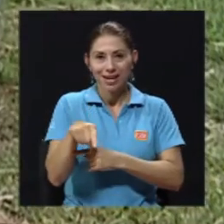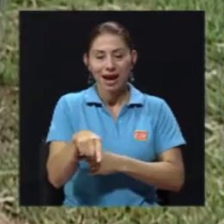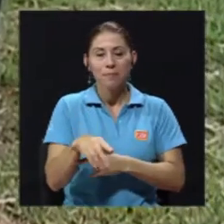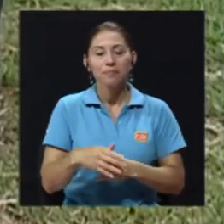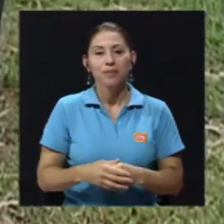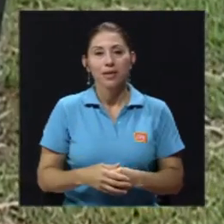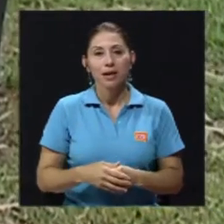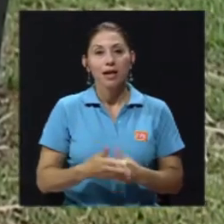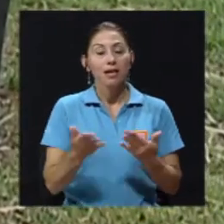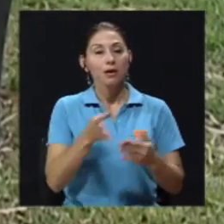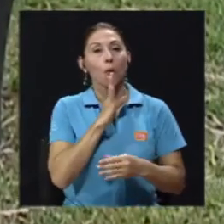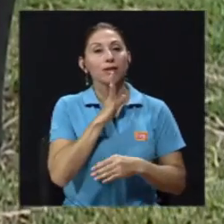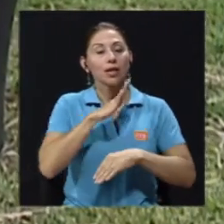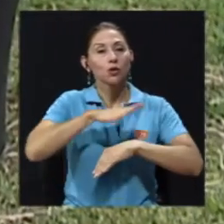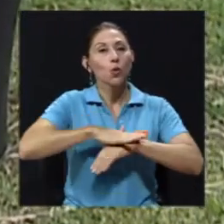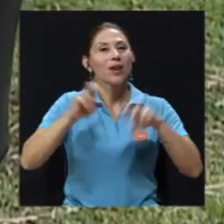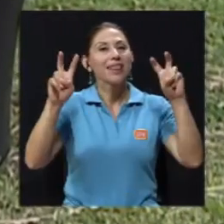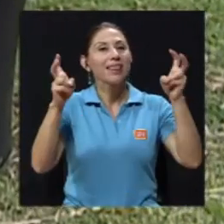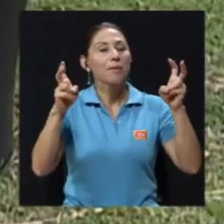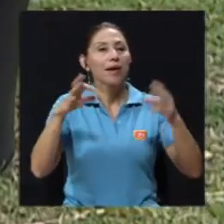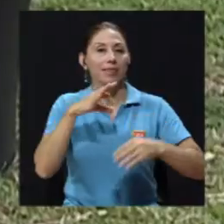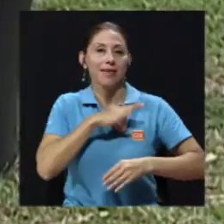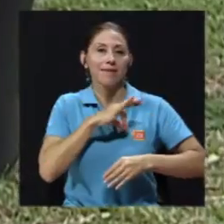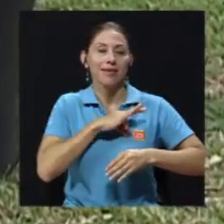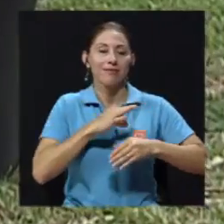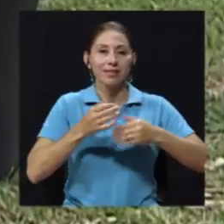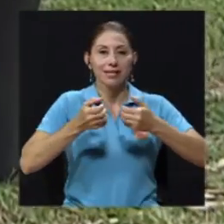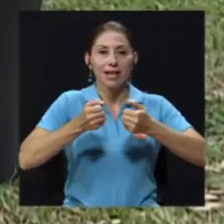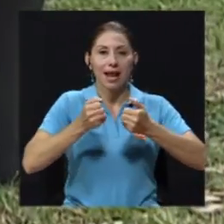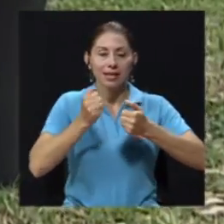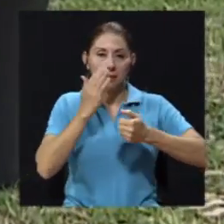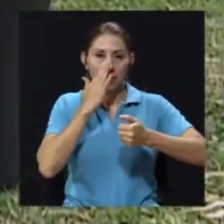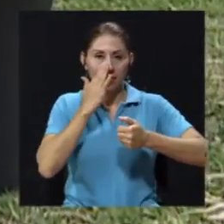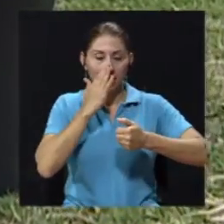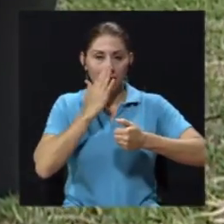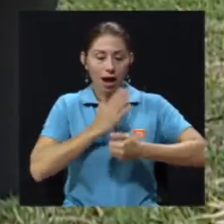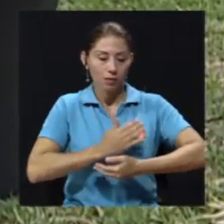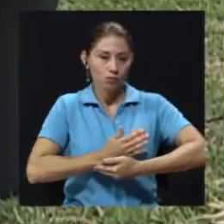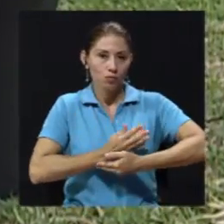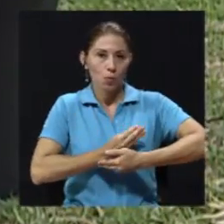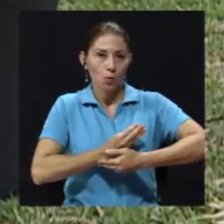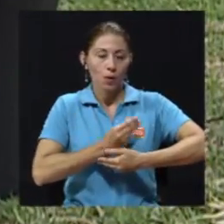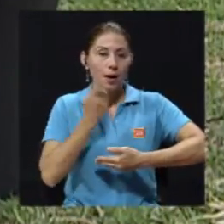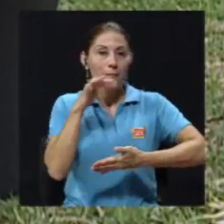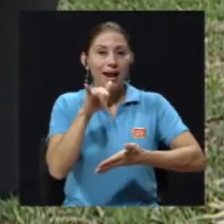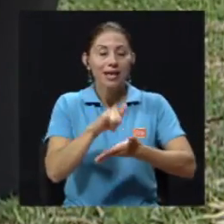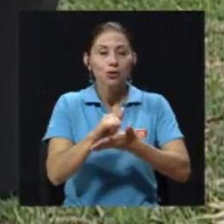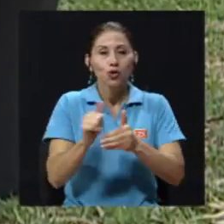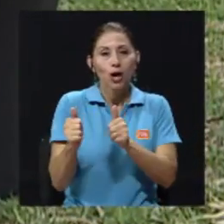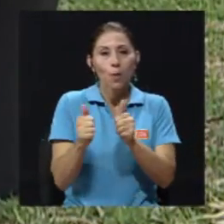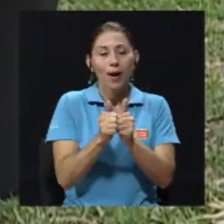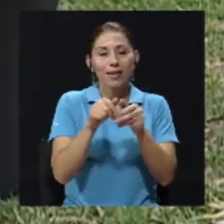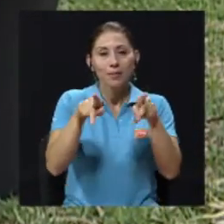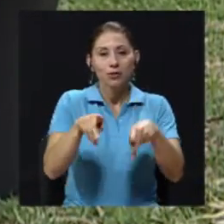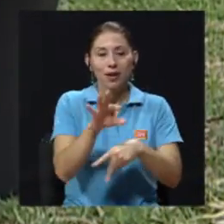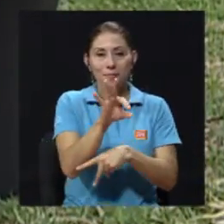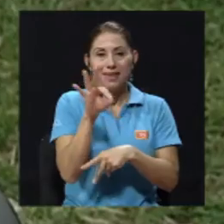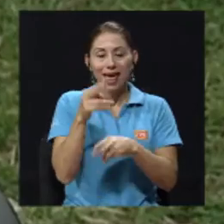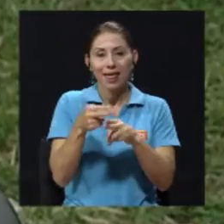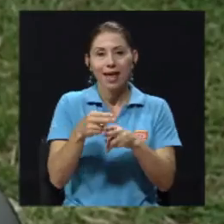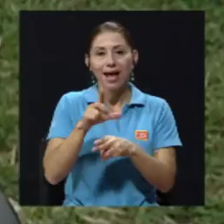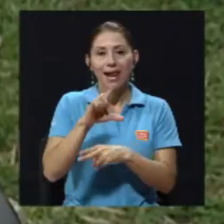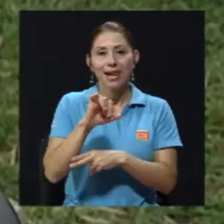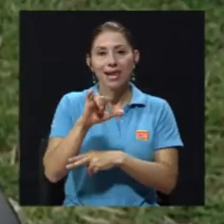Rica y conversando acerca del tema de los beneficios de la lactancia materna. Y para esto nos acompaña nuestra invitada